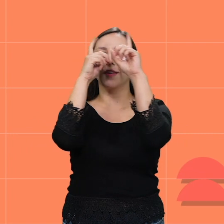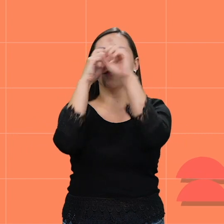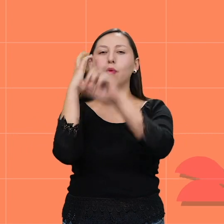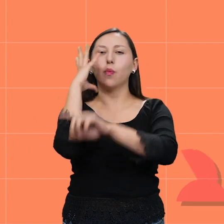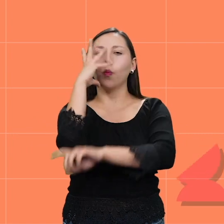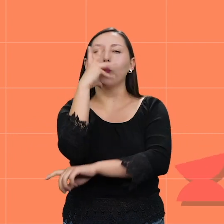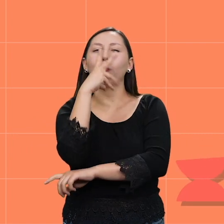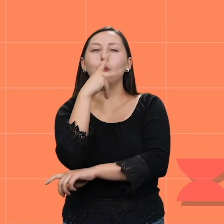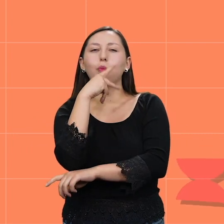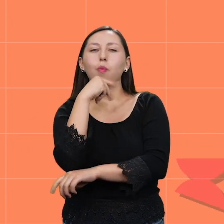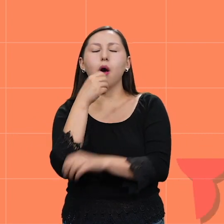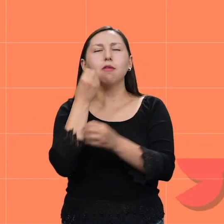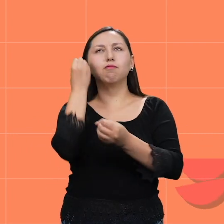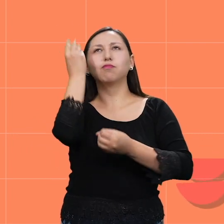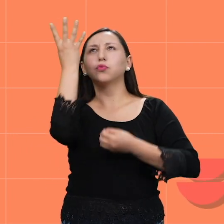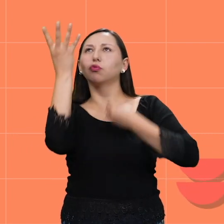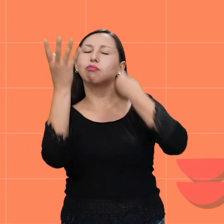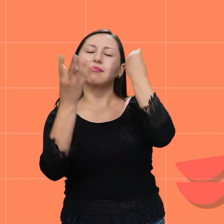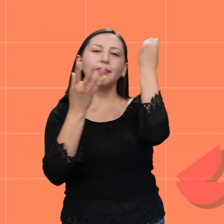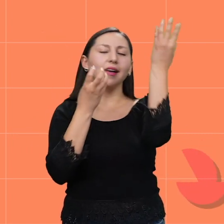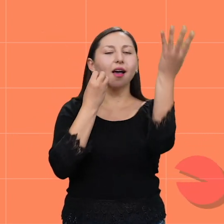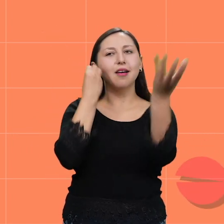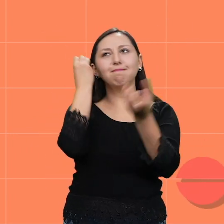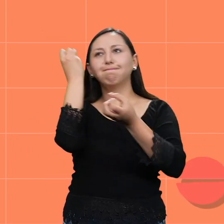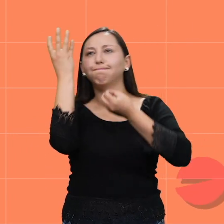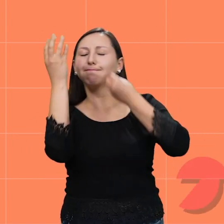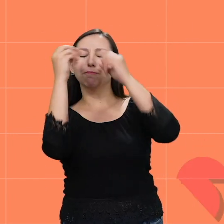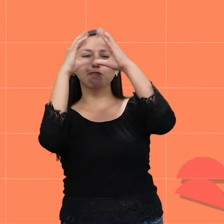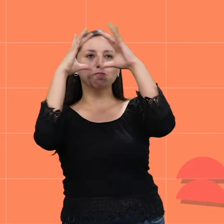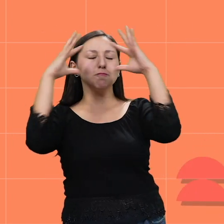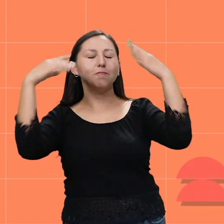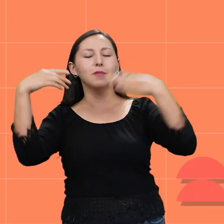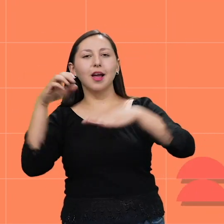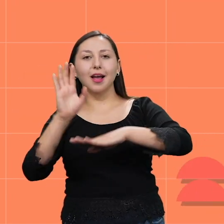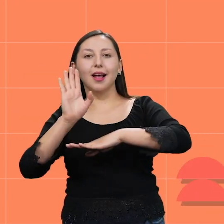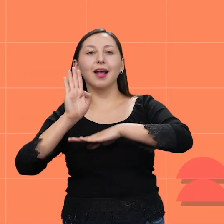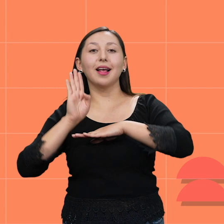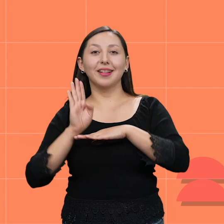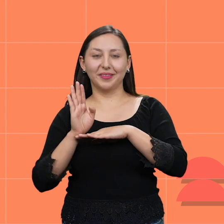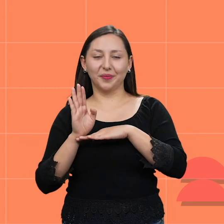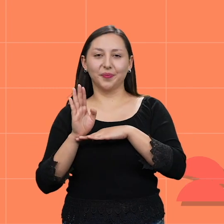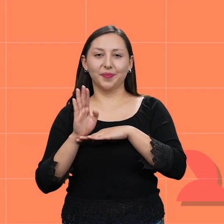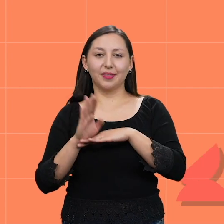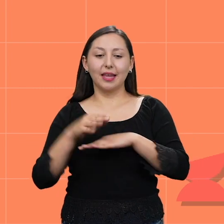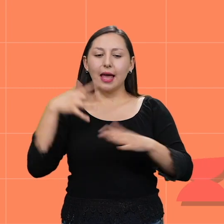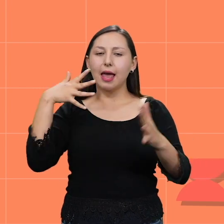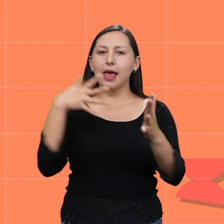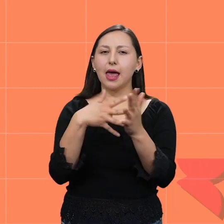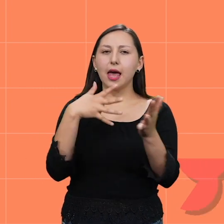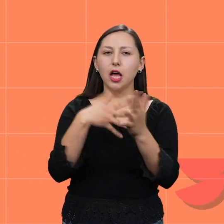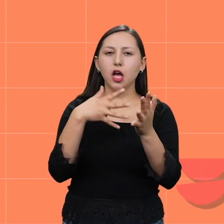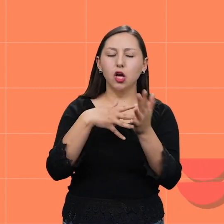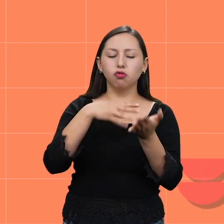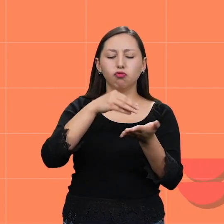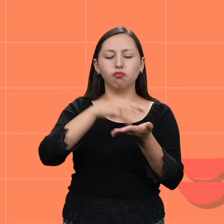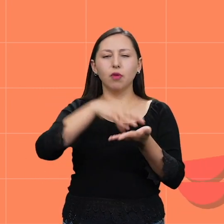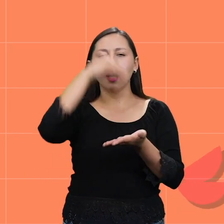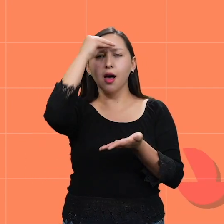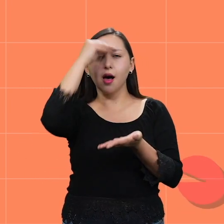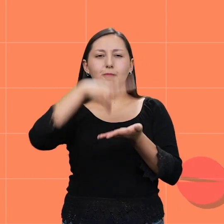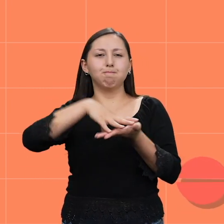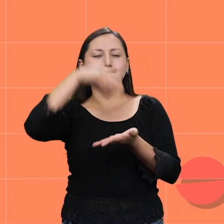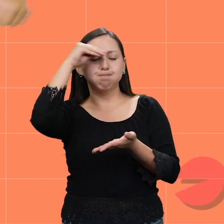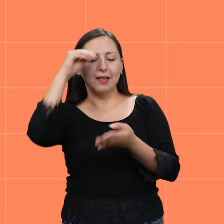Deben ser full creativos y comprometidos con su profesión. Estudiar y prepararse un montón. Entrenar y